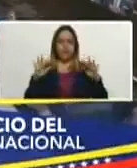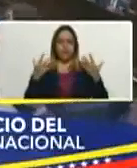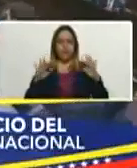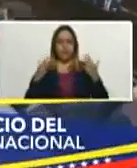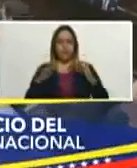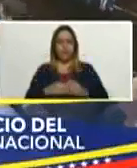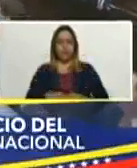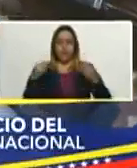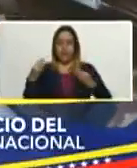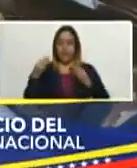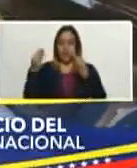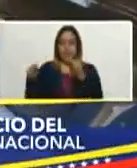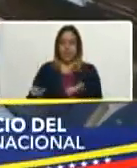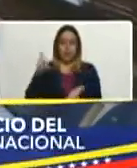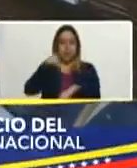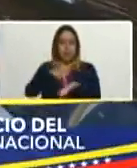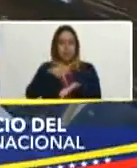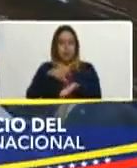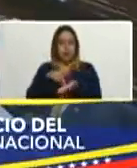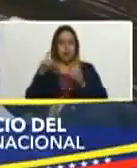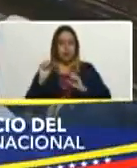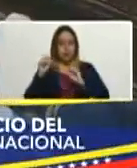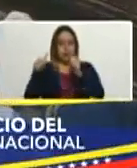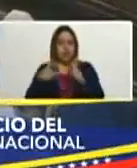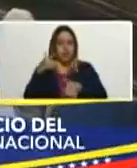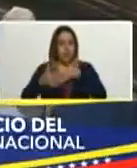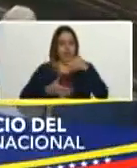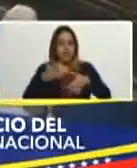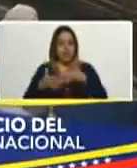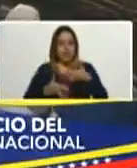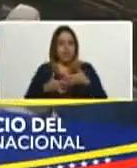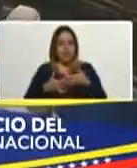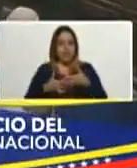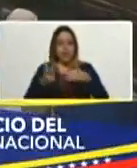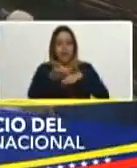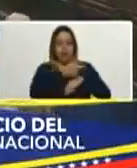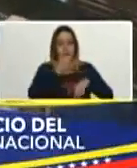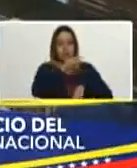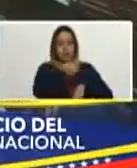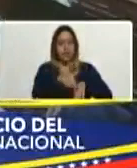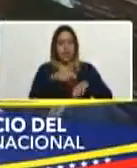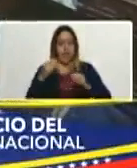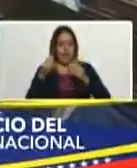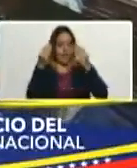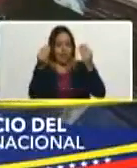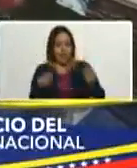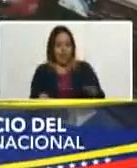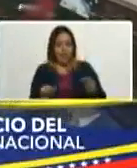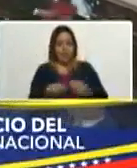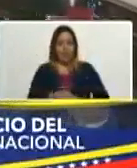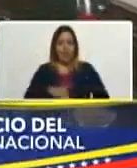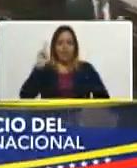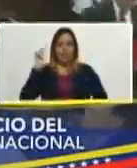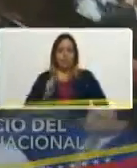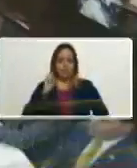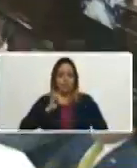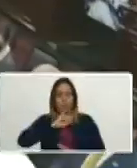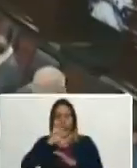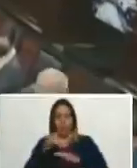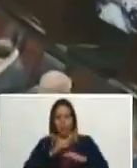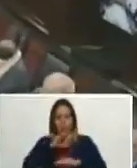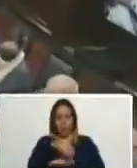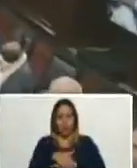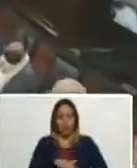Entrega de la participación del Poder Legislativo al Poder Ejecutivo Nacional Hace entrega el ciudadano diputado Jorge Rodríguez